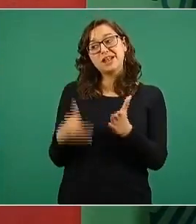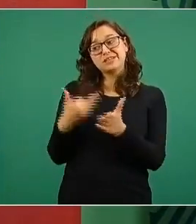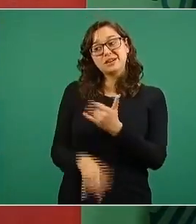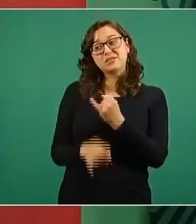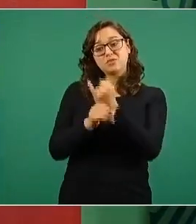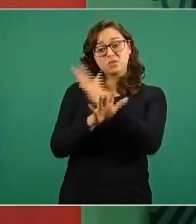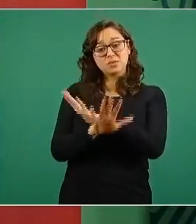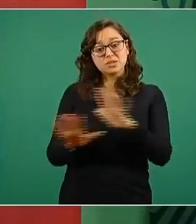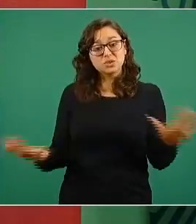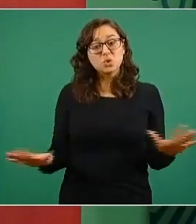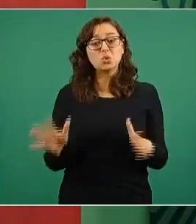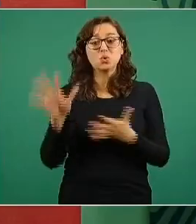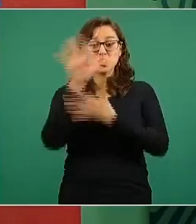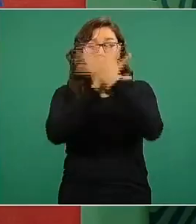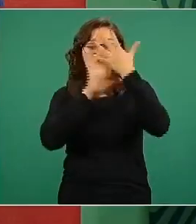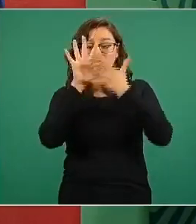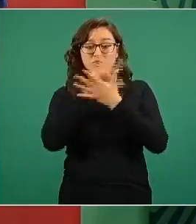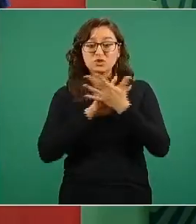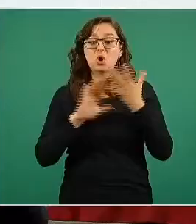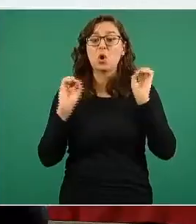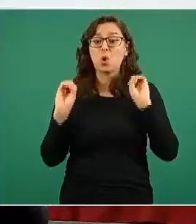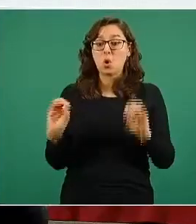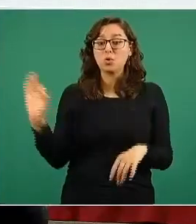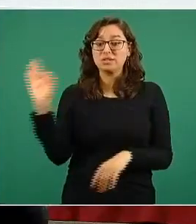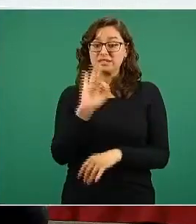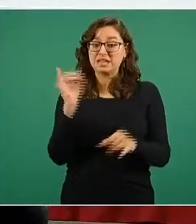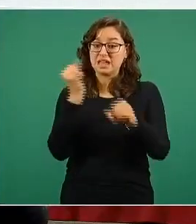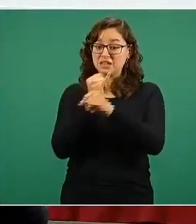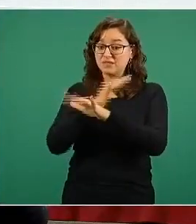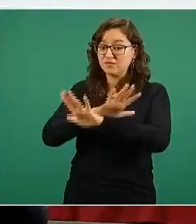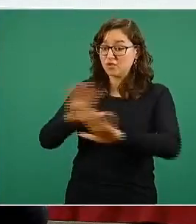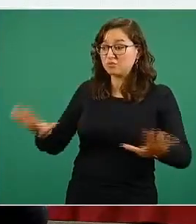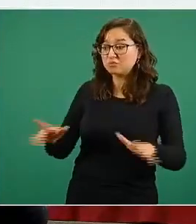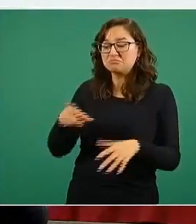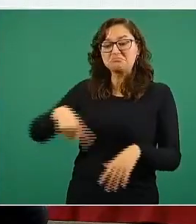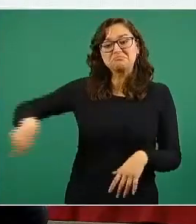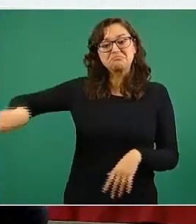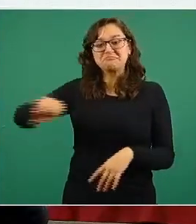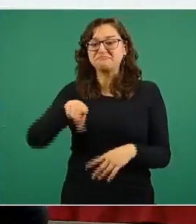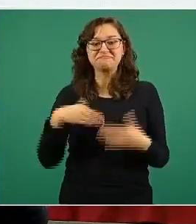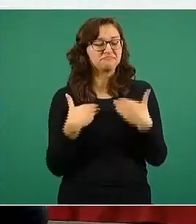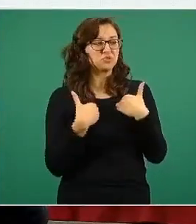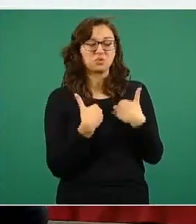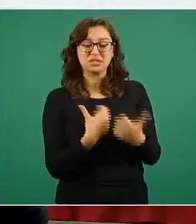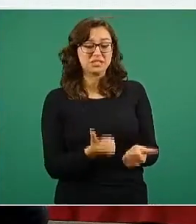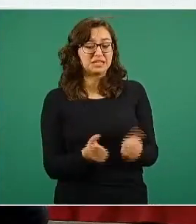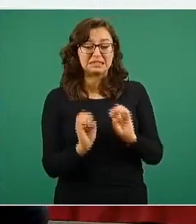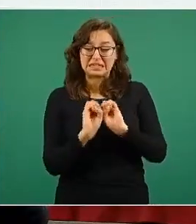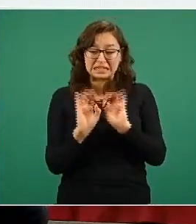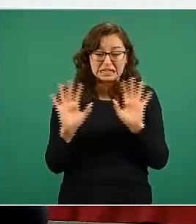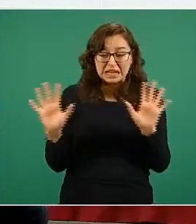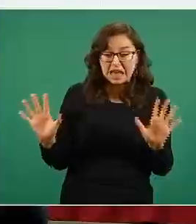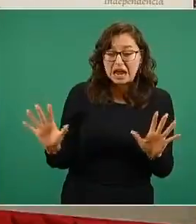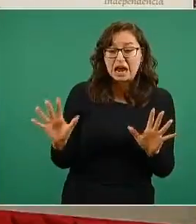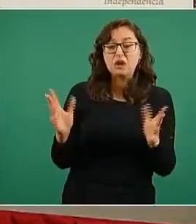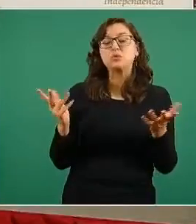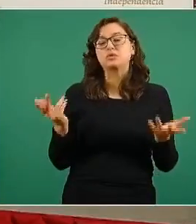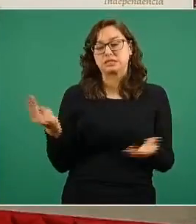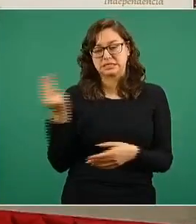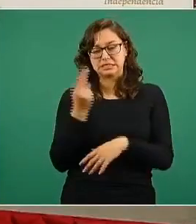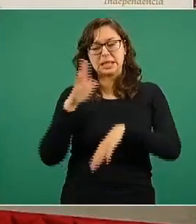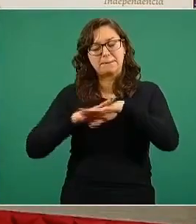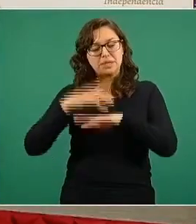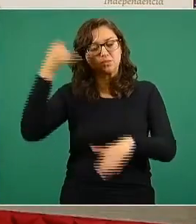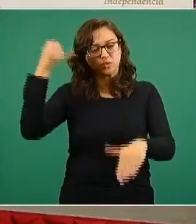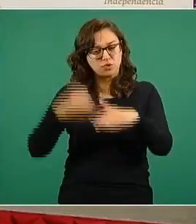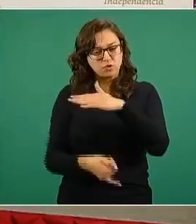información o quizá su comprensión sobre la información aquí vertida, falta de ser analizada.